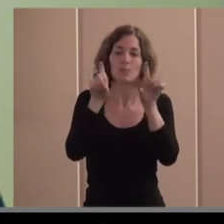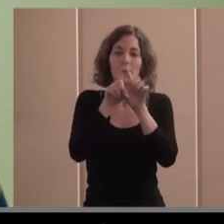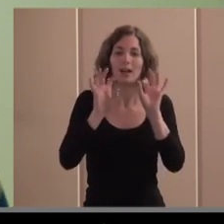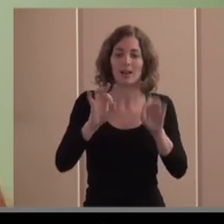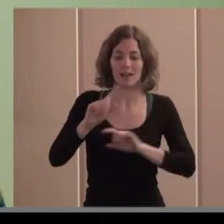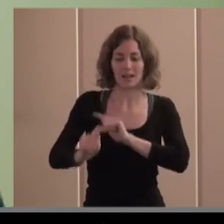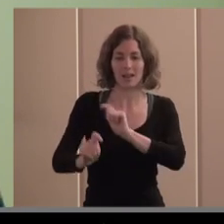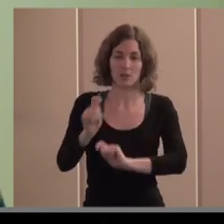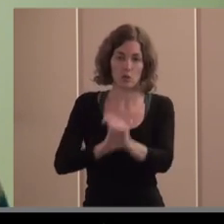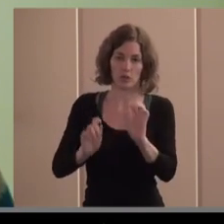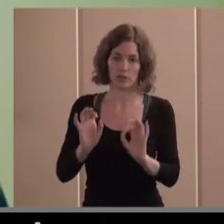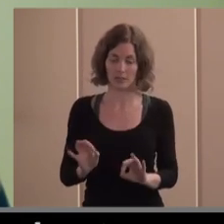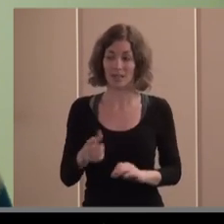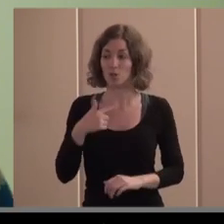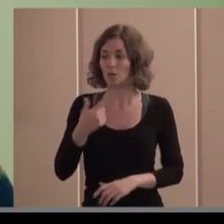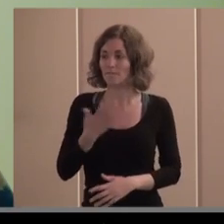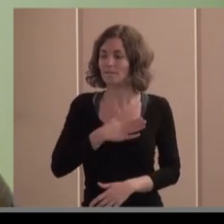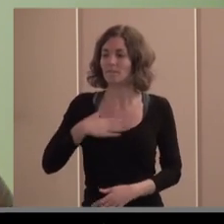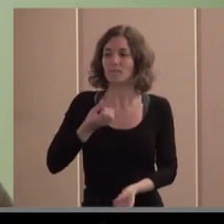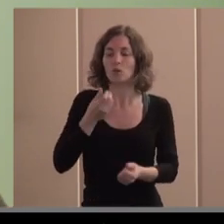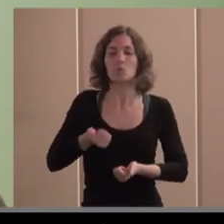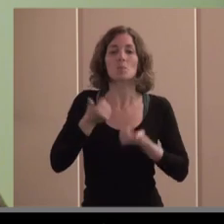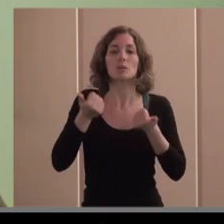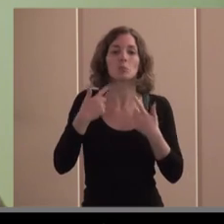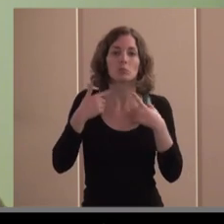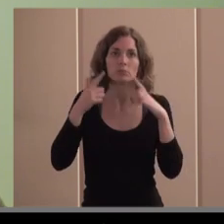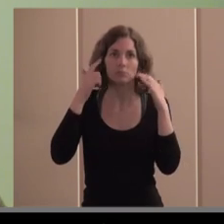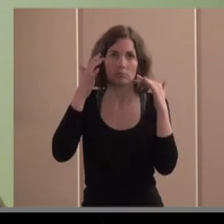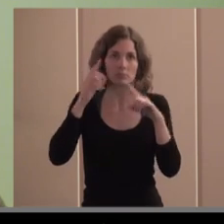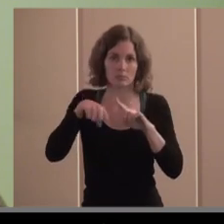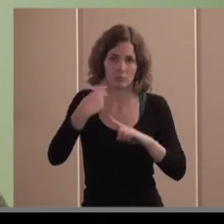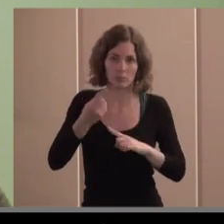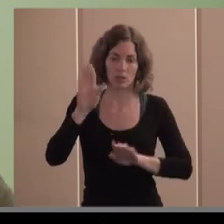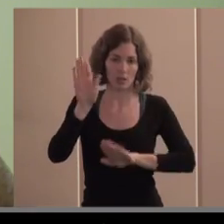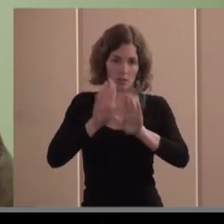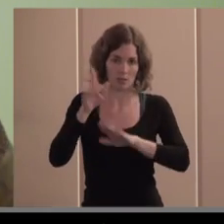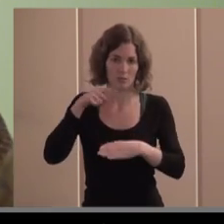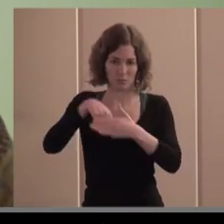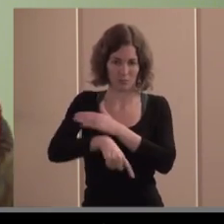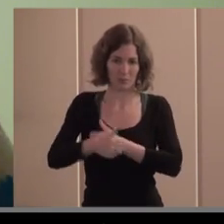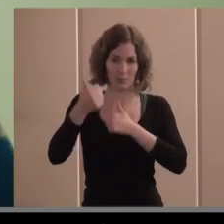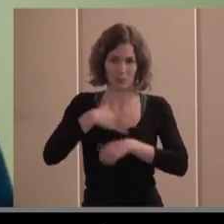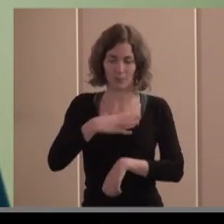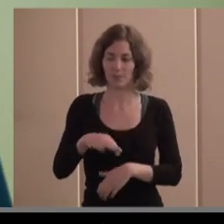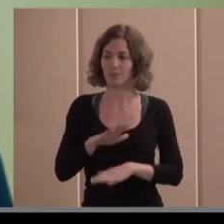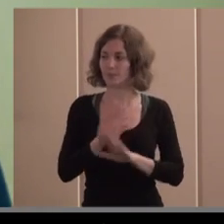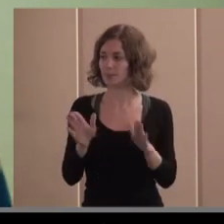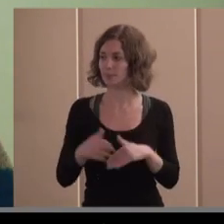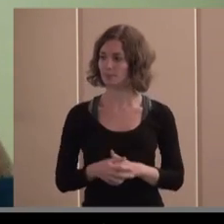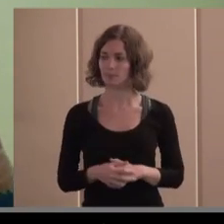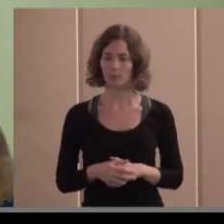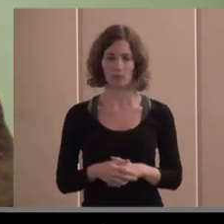y hay más cosas que os quería contar pero supongo que en el diálogo pues lo podríamos profundizar y ya aquí terminó mi intervención